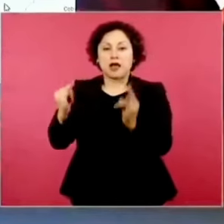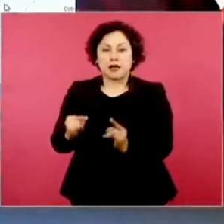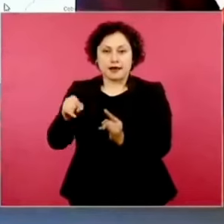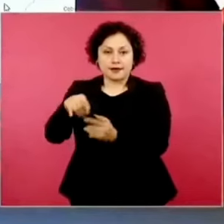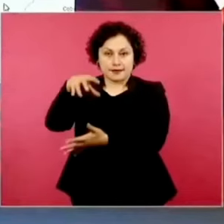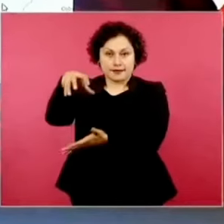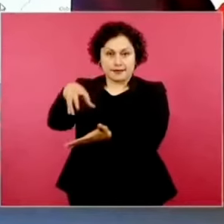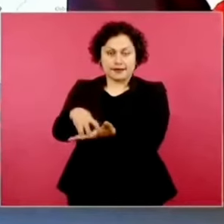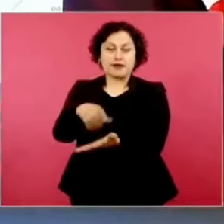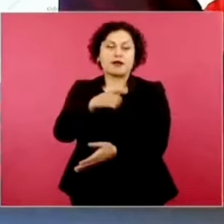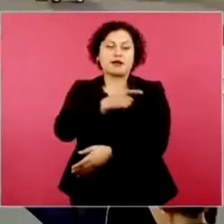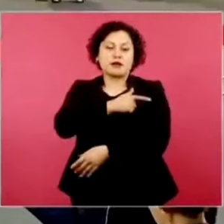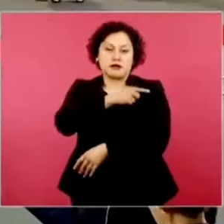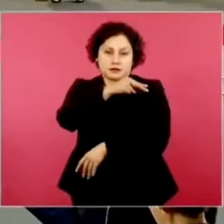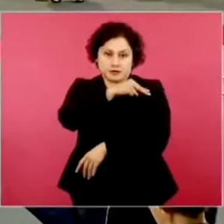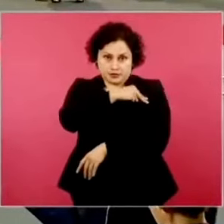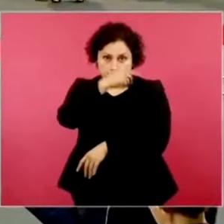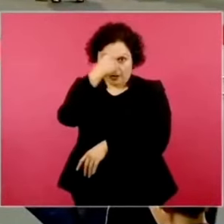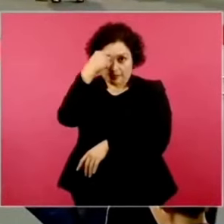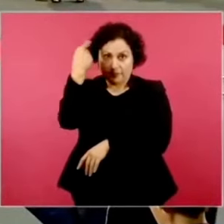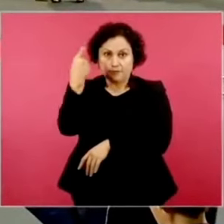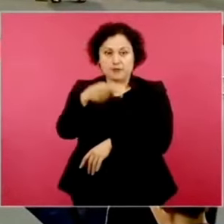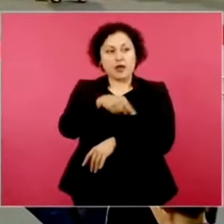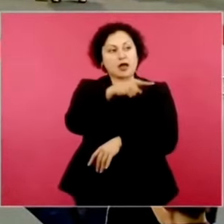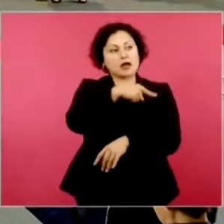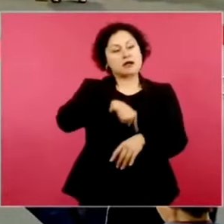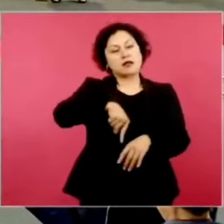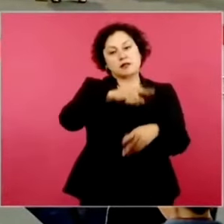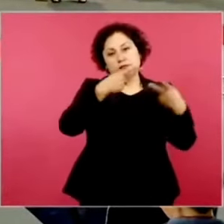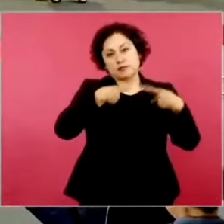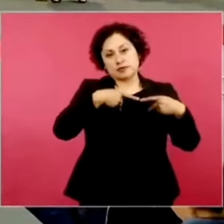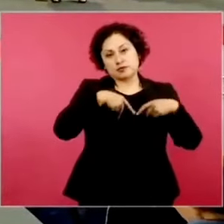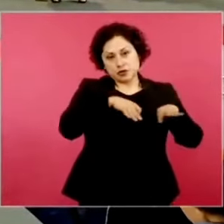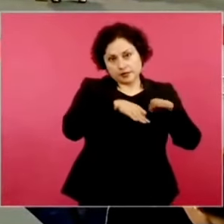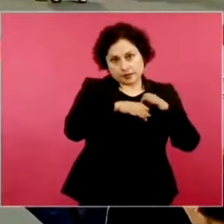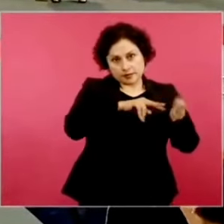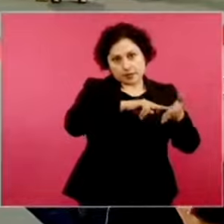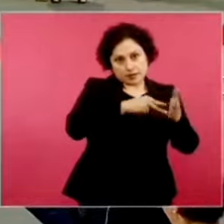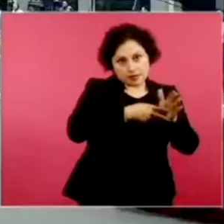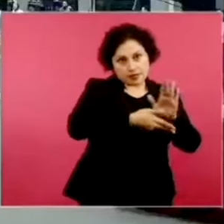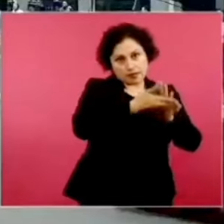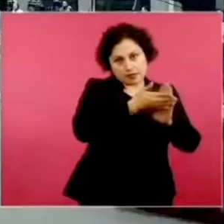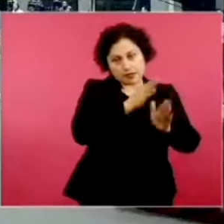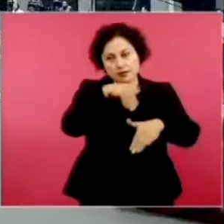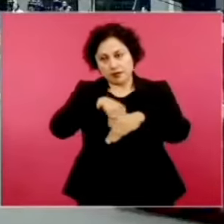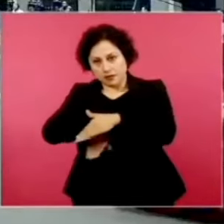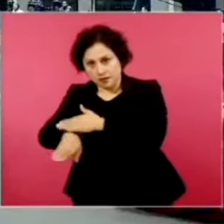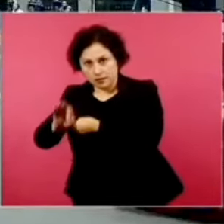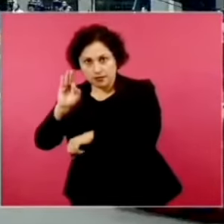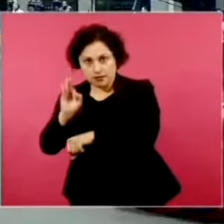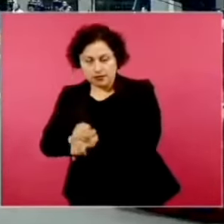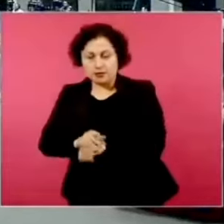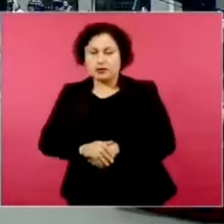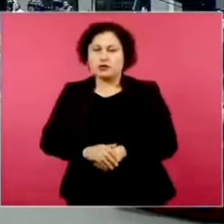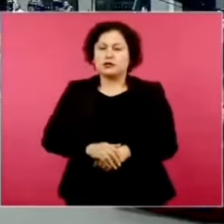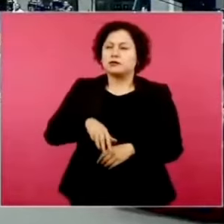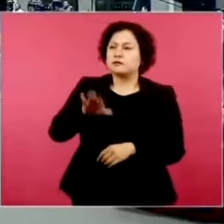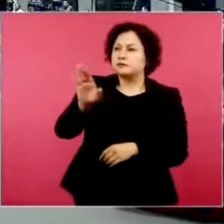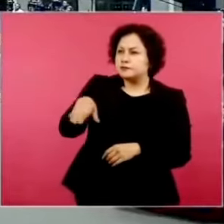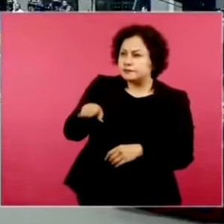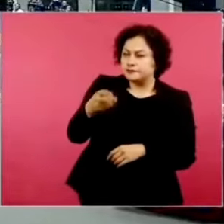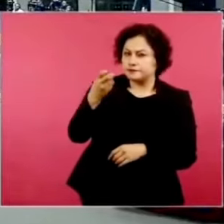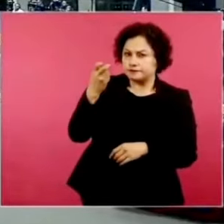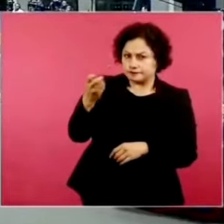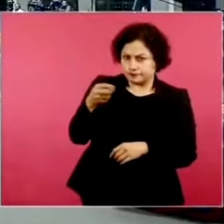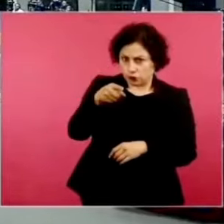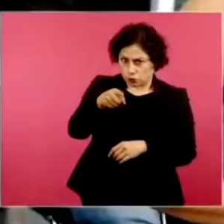ingenieros civiles y a los trabajadores. O presidente, en este contexto de la disputa de los grupos, ¿usted considera que